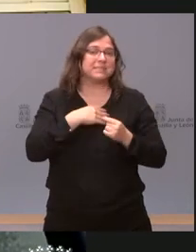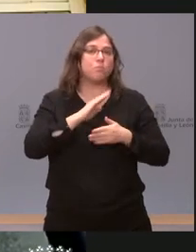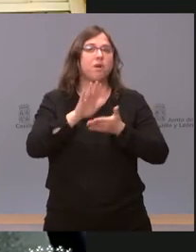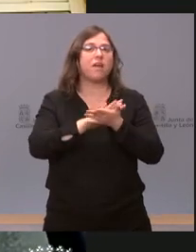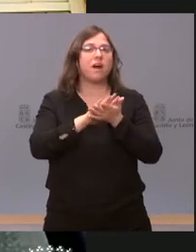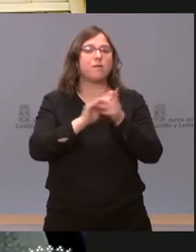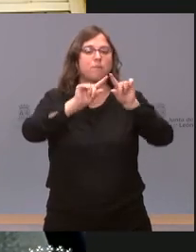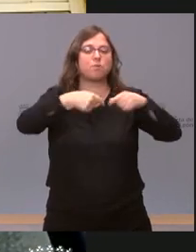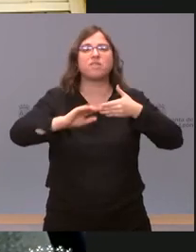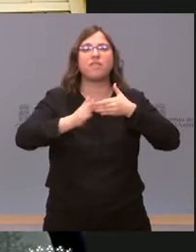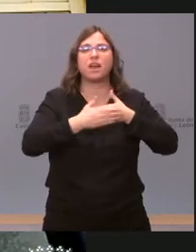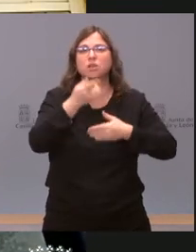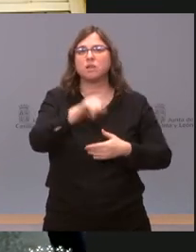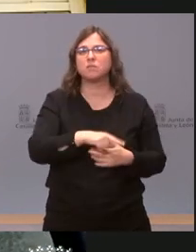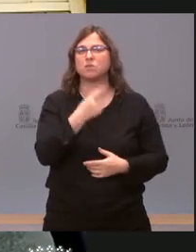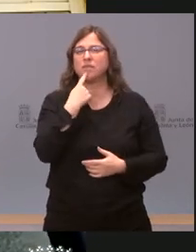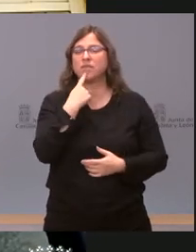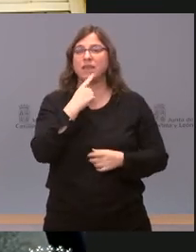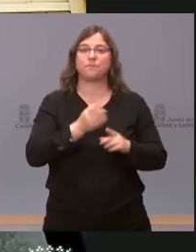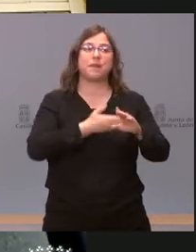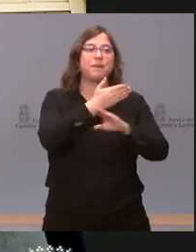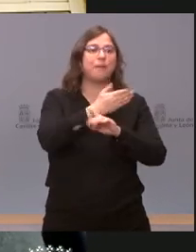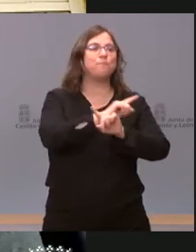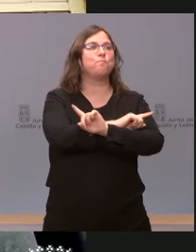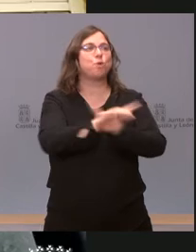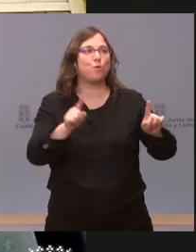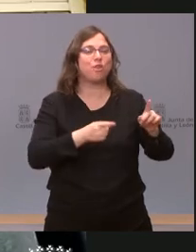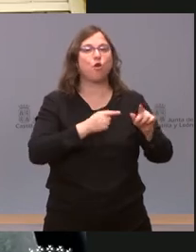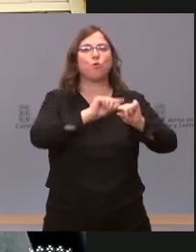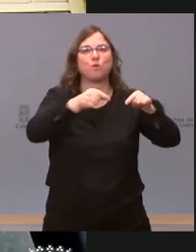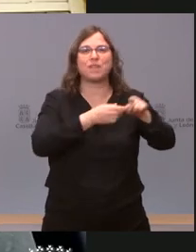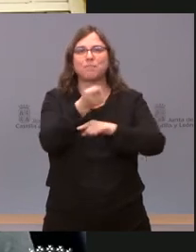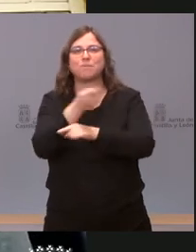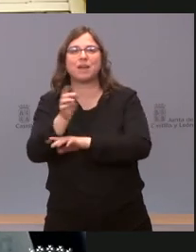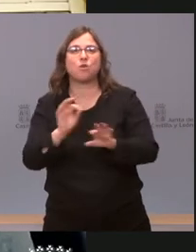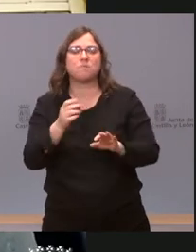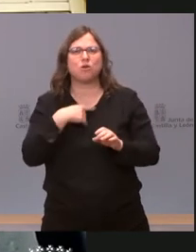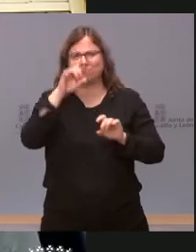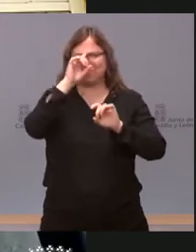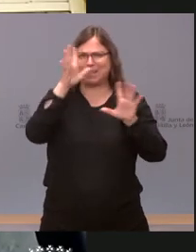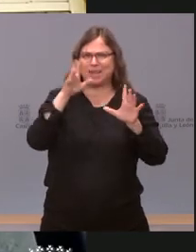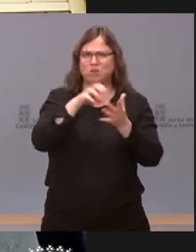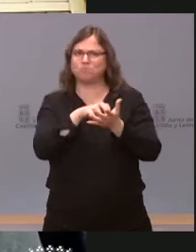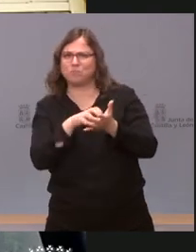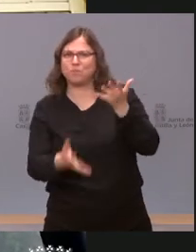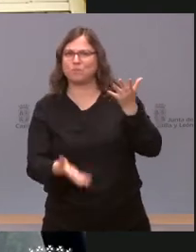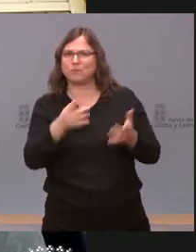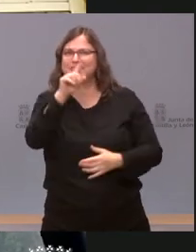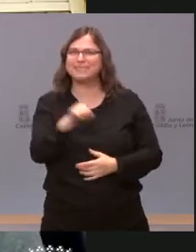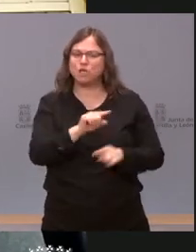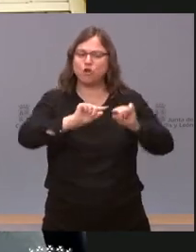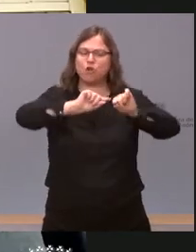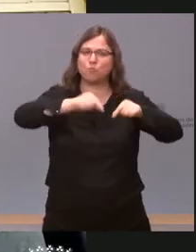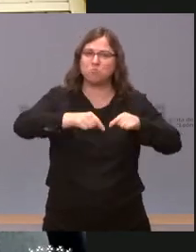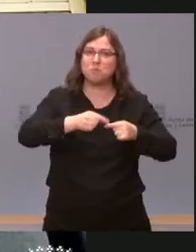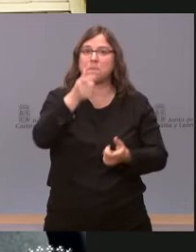que está prohibido moverse entre provincias, pero parece que eso no está tan claro. Hay muchas reservas de